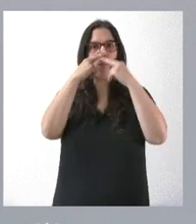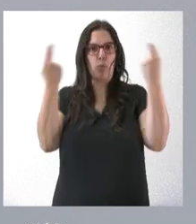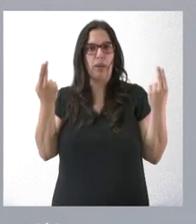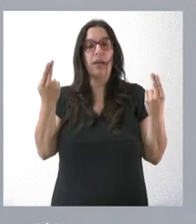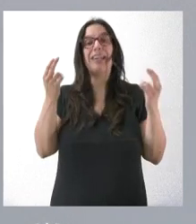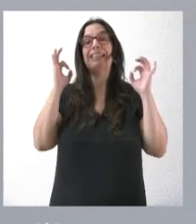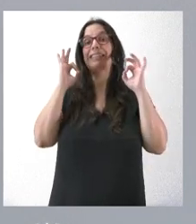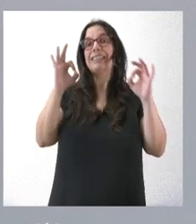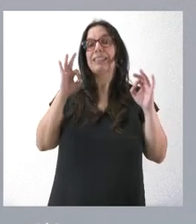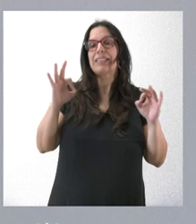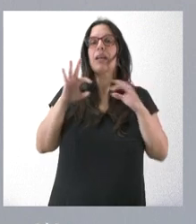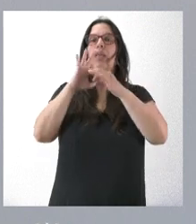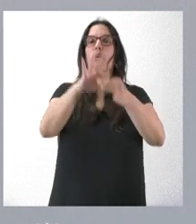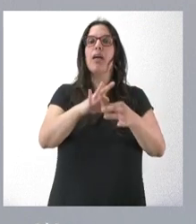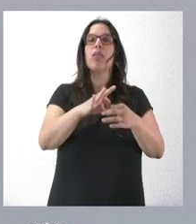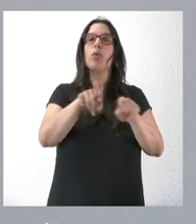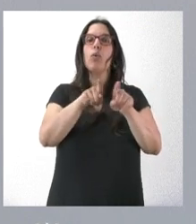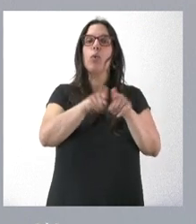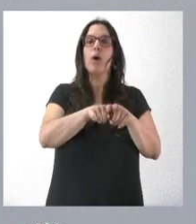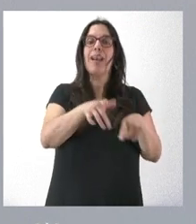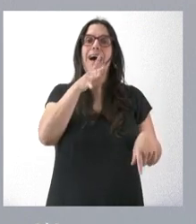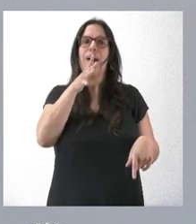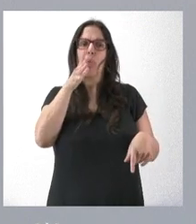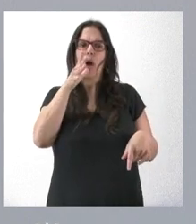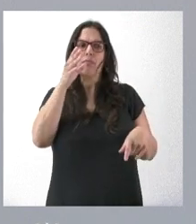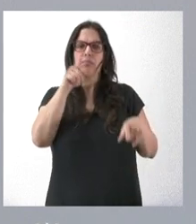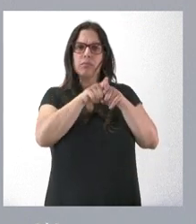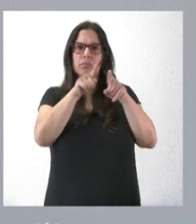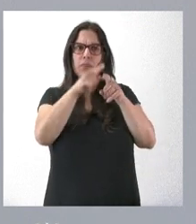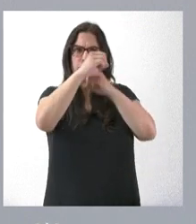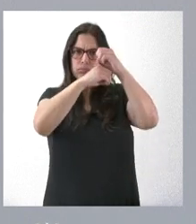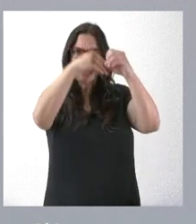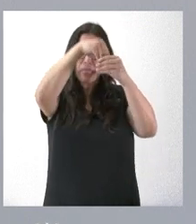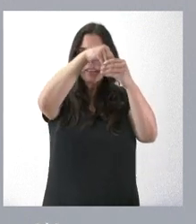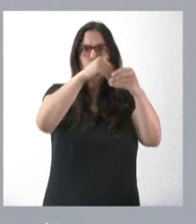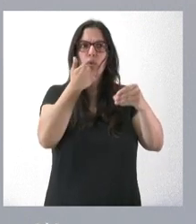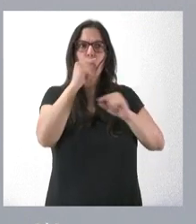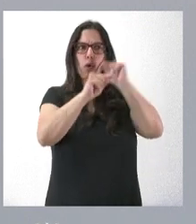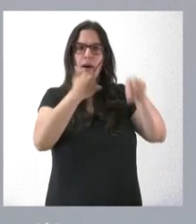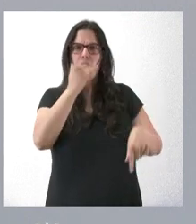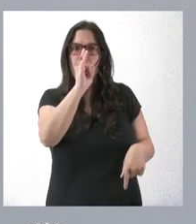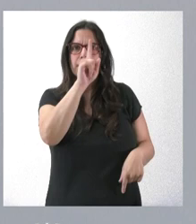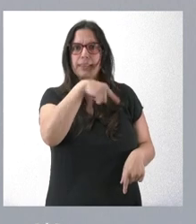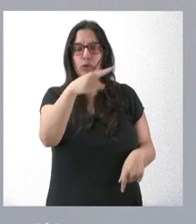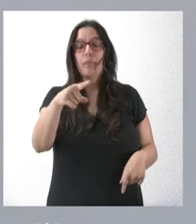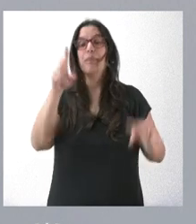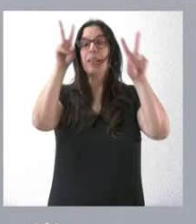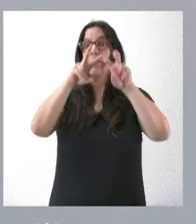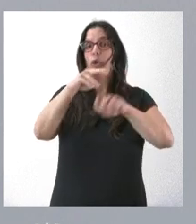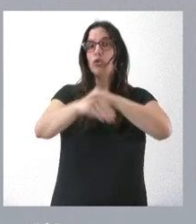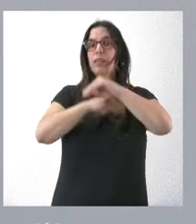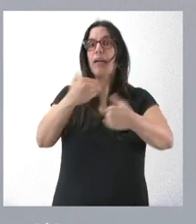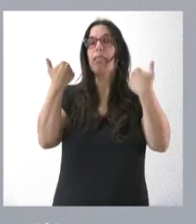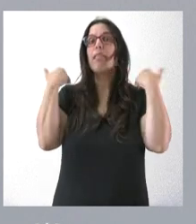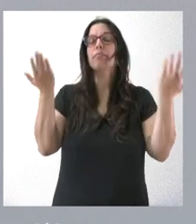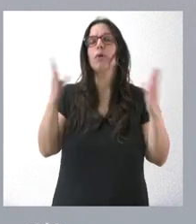en concreto los relacionados con la determinación de radioactividad en muestras de agua en consumo humano. La investigación se realiza por parte